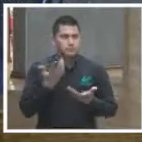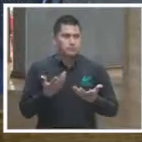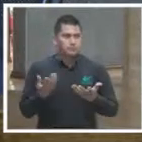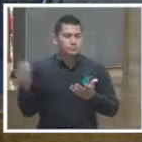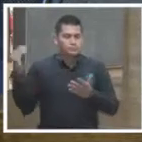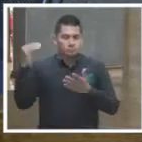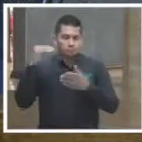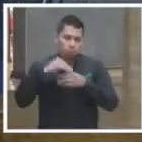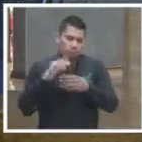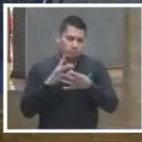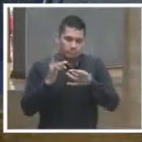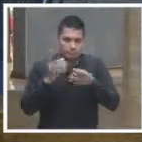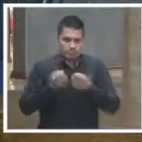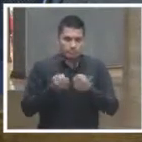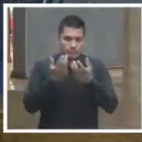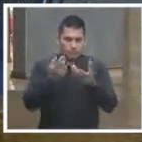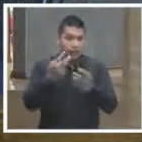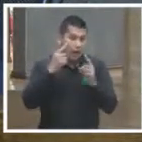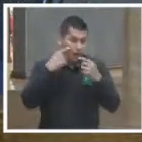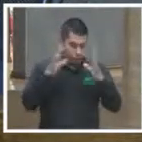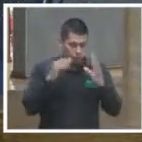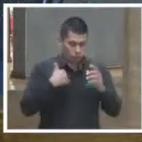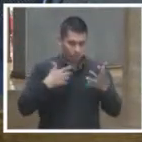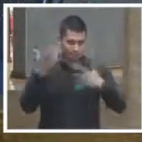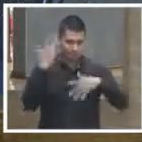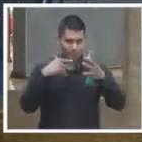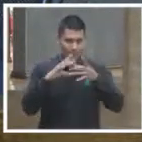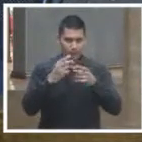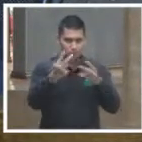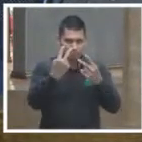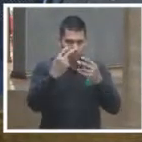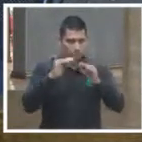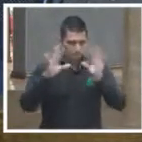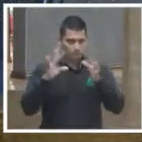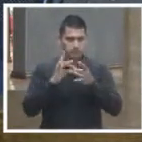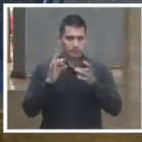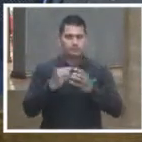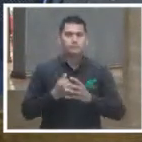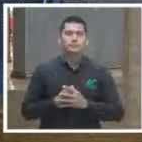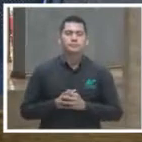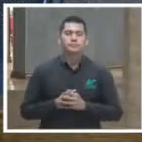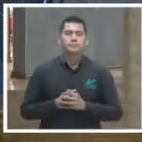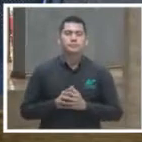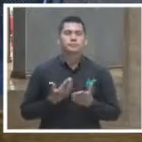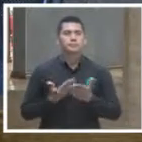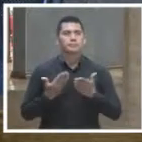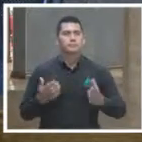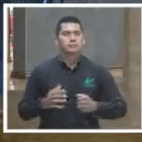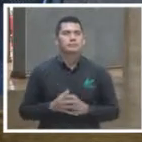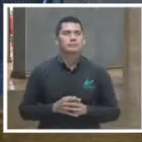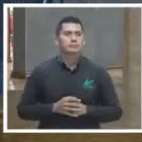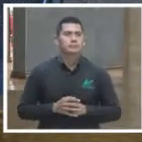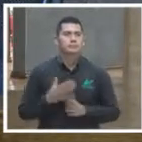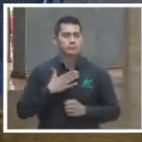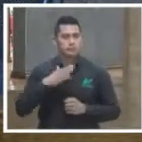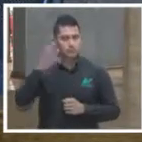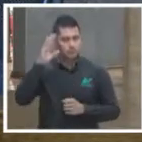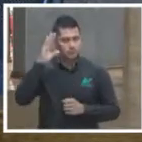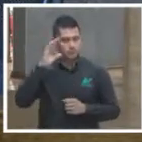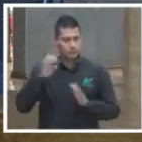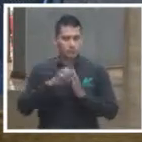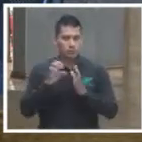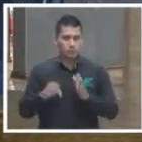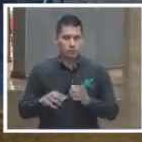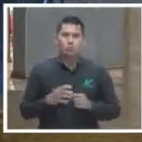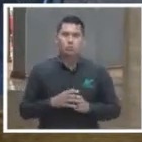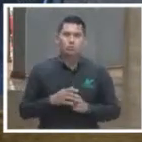términos y a ver si puedo ser claro. Creo que lo que tendrían que estar pensando y sería una manera audaz y ahorita iré